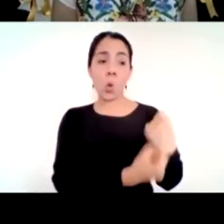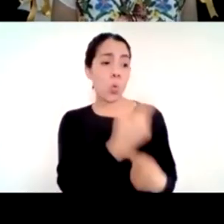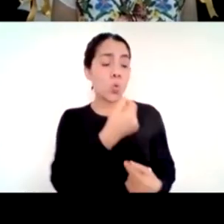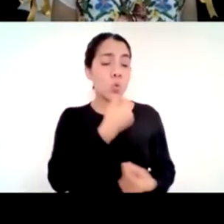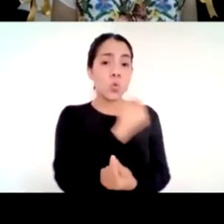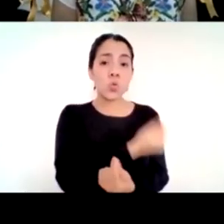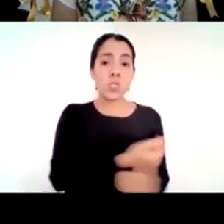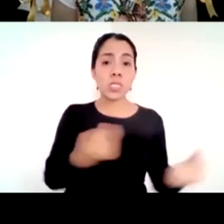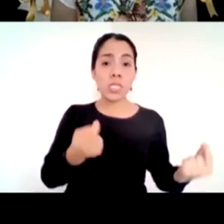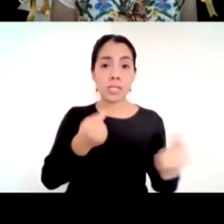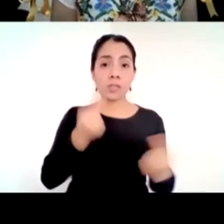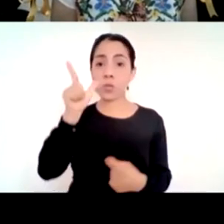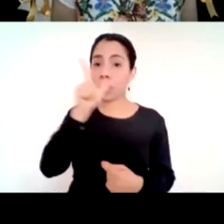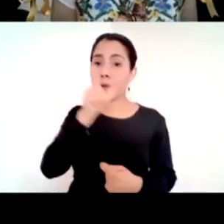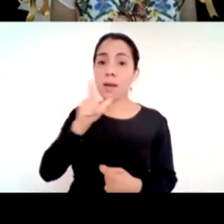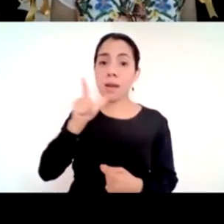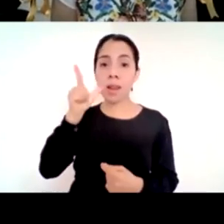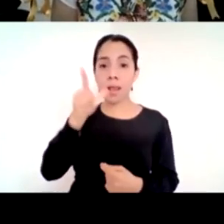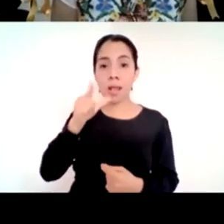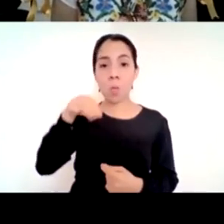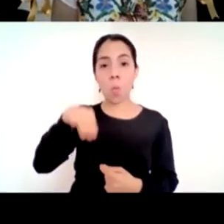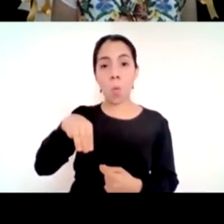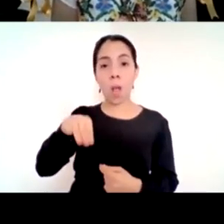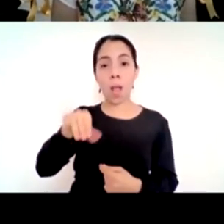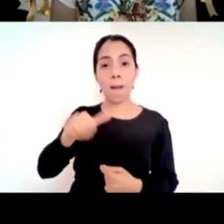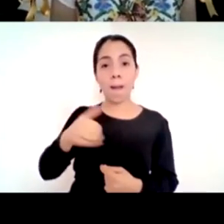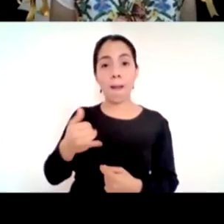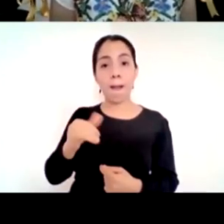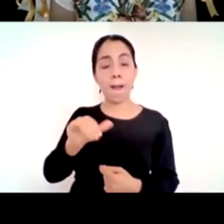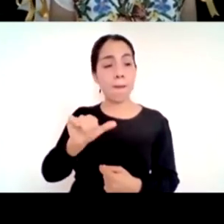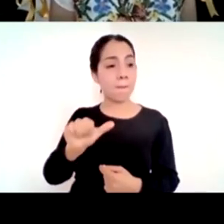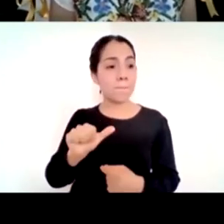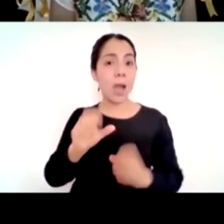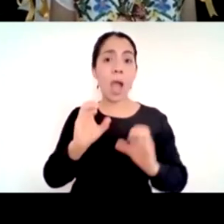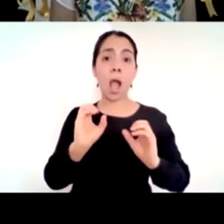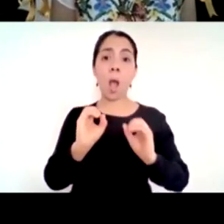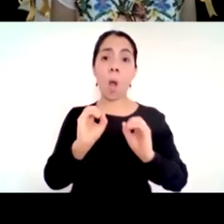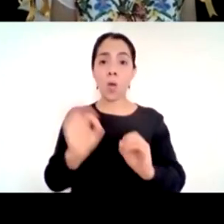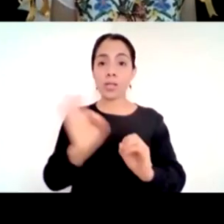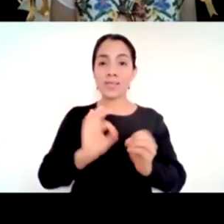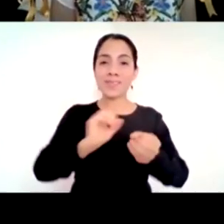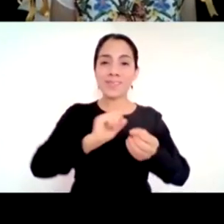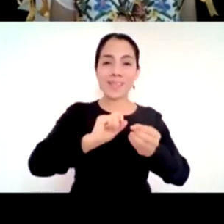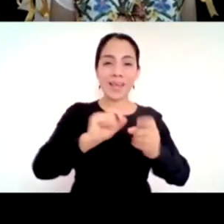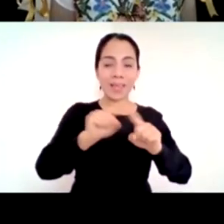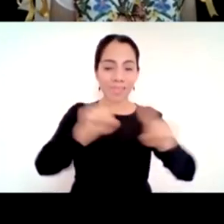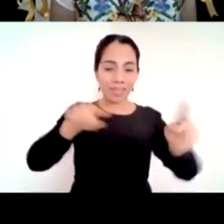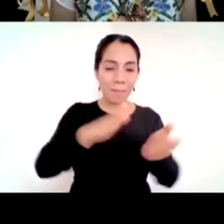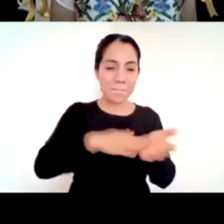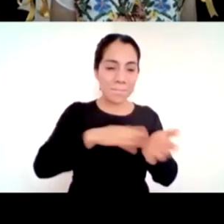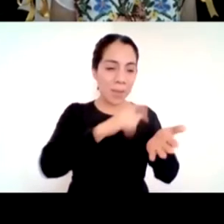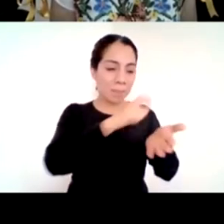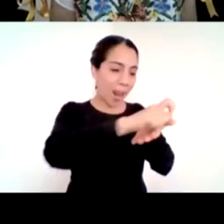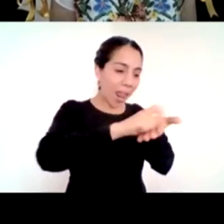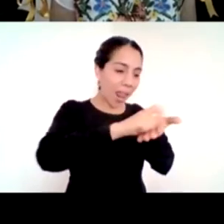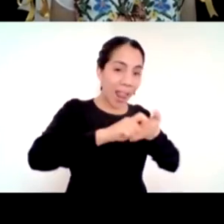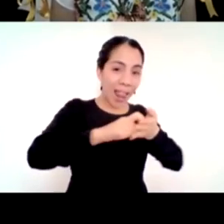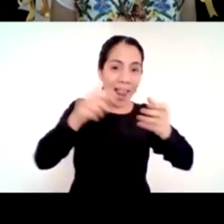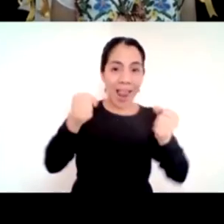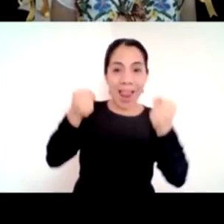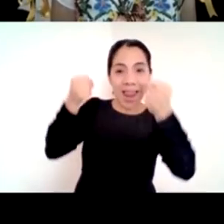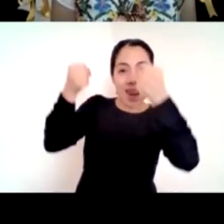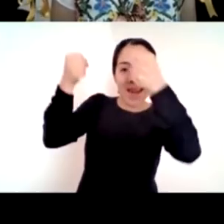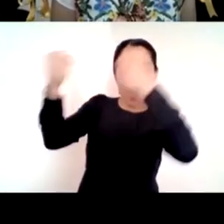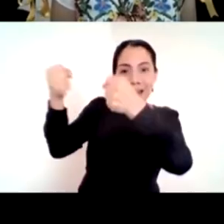diferentes con diferentes carteles felicitaron a sus maestros y eso es un orgullo para los